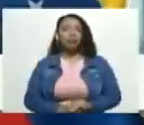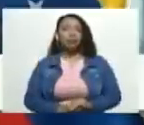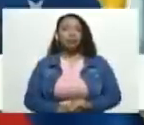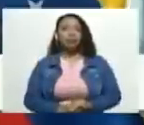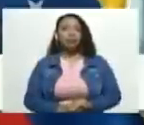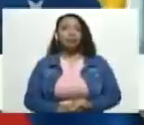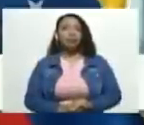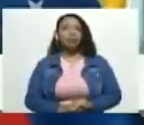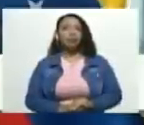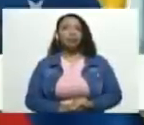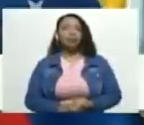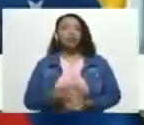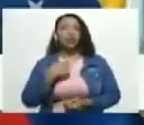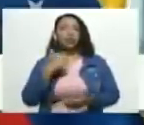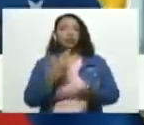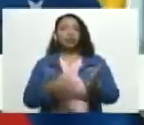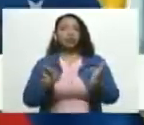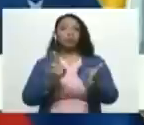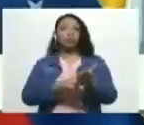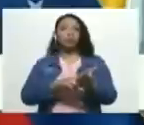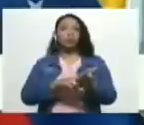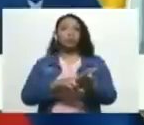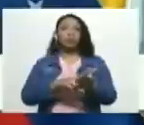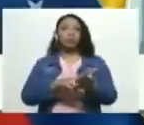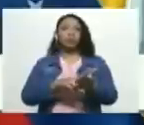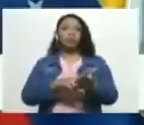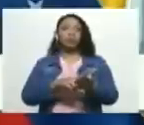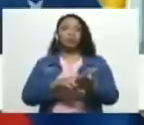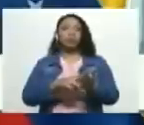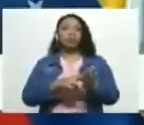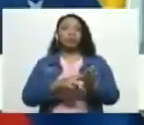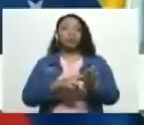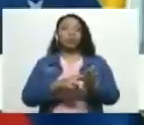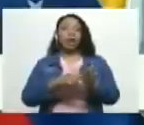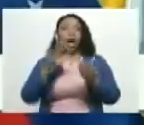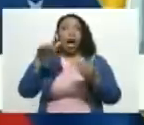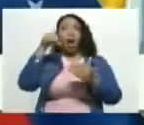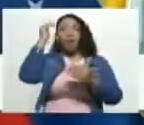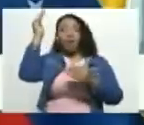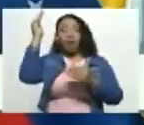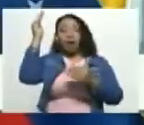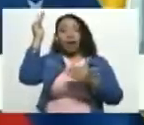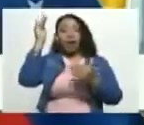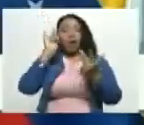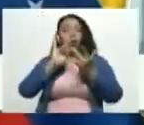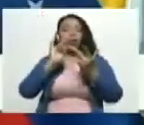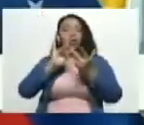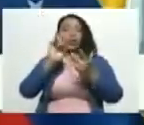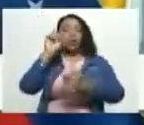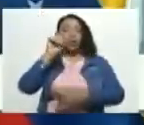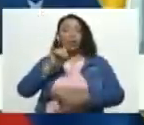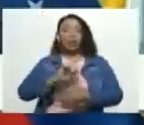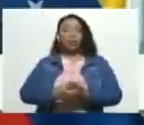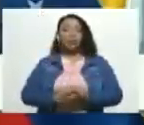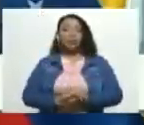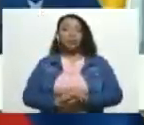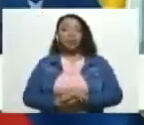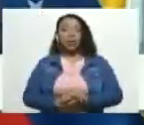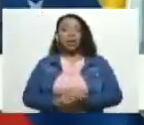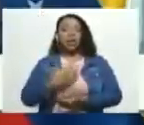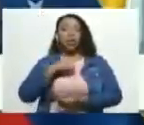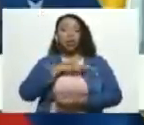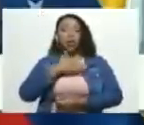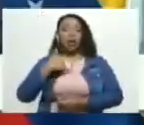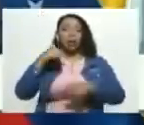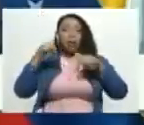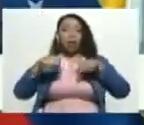inclusive repito ha tenido despliegue en el exterior en tal sentido queremos de esta manera